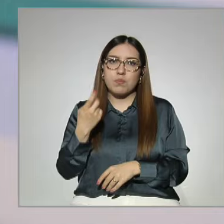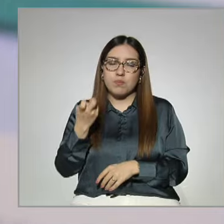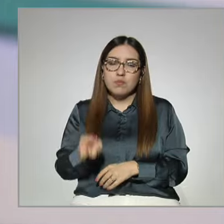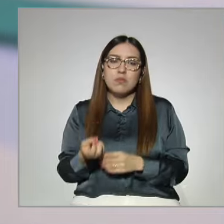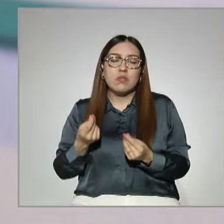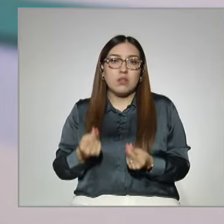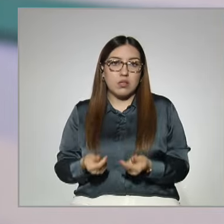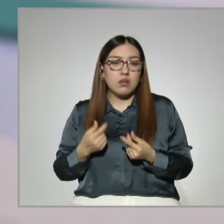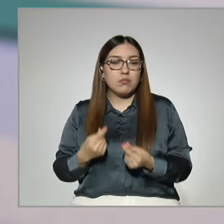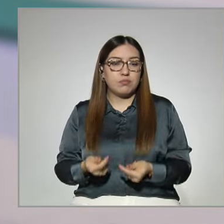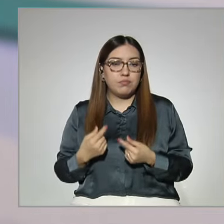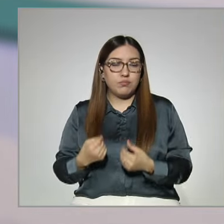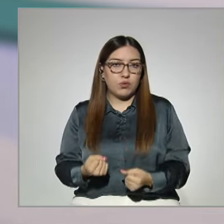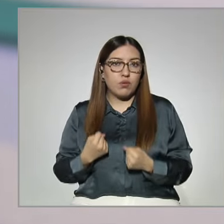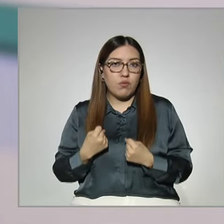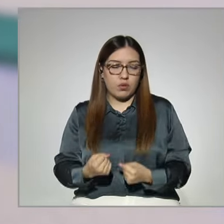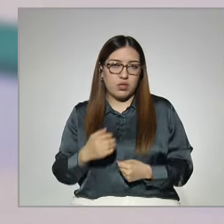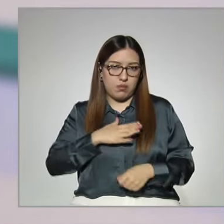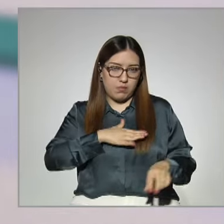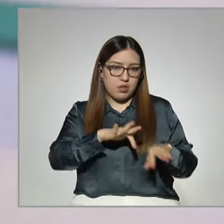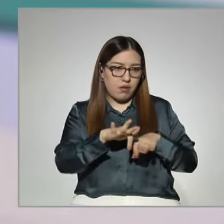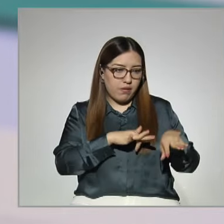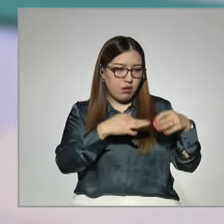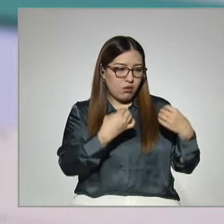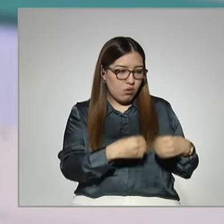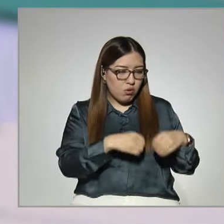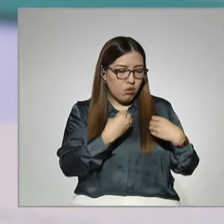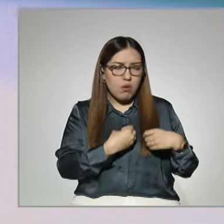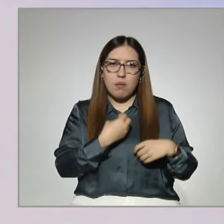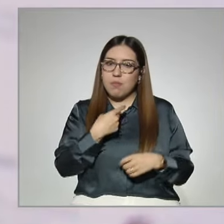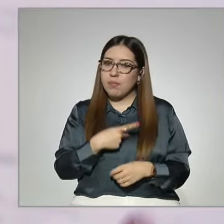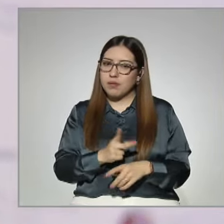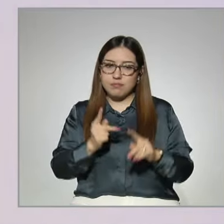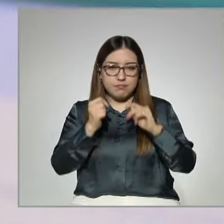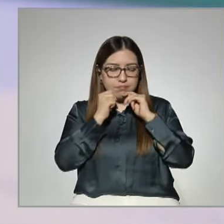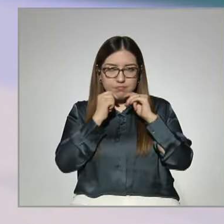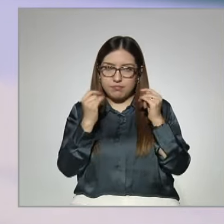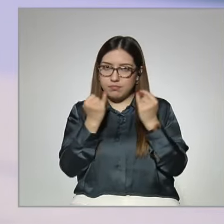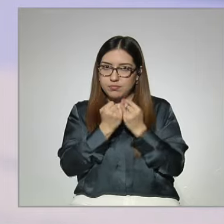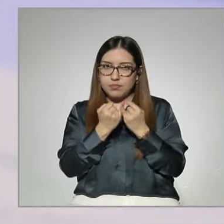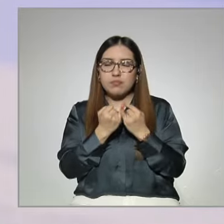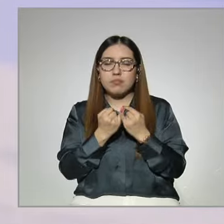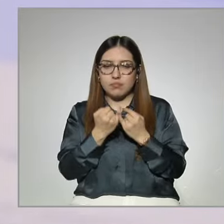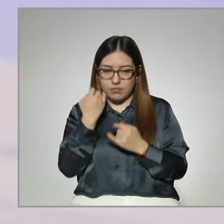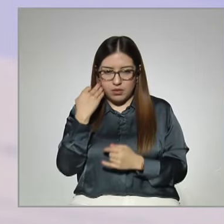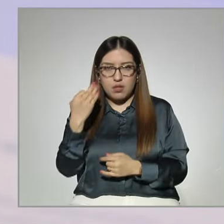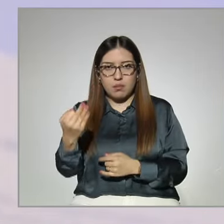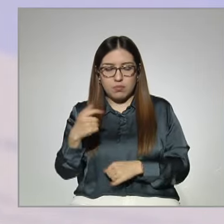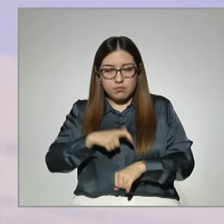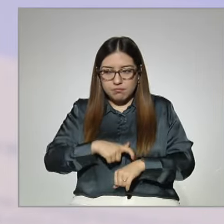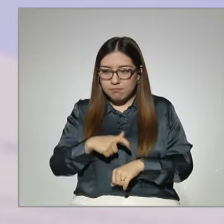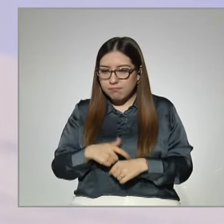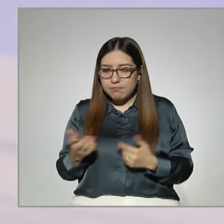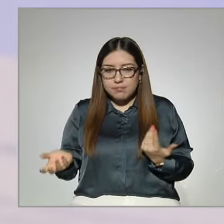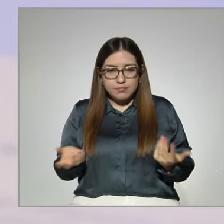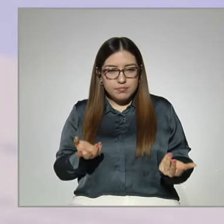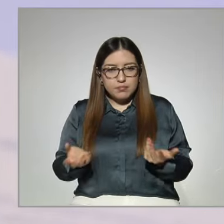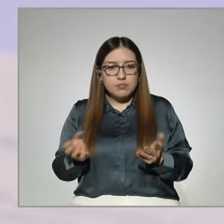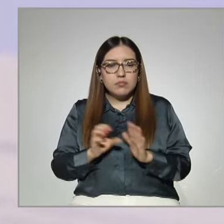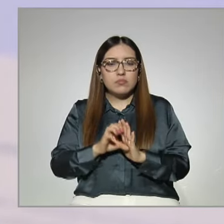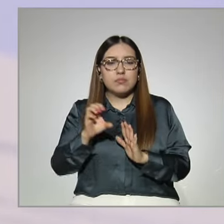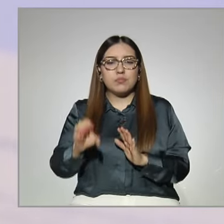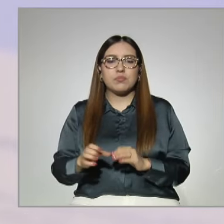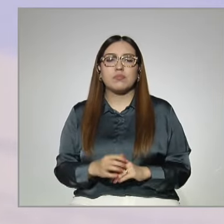en cuestión del trabajo. Pero, aún así, pues, sí te dan los tiempos, ¿no? O sea, por ejemplo, tú